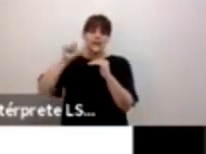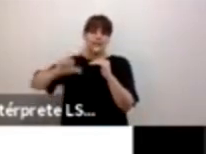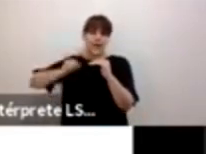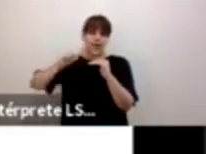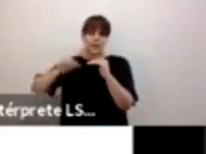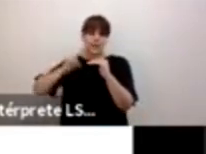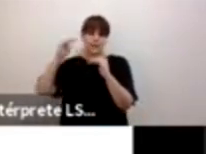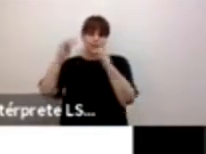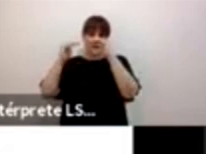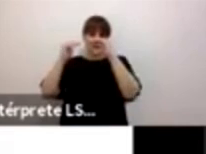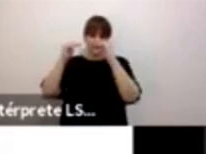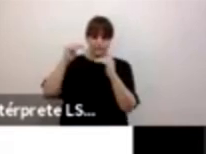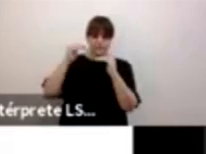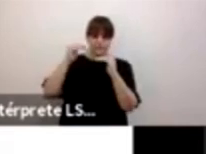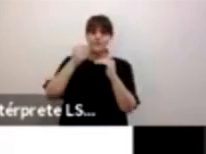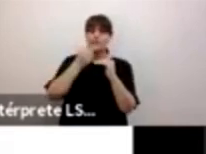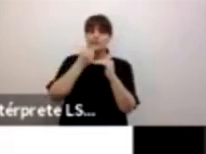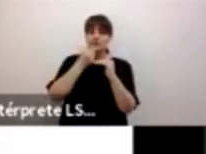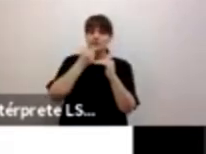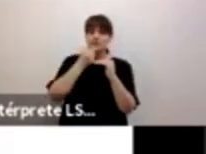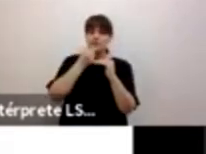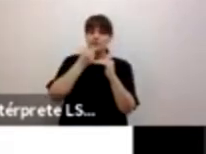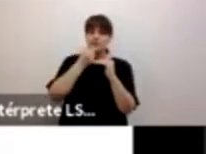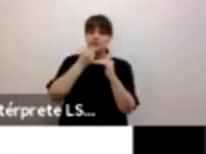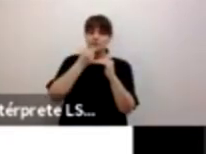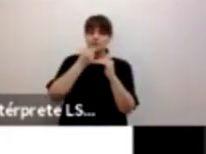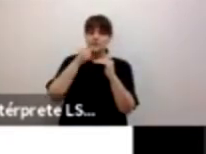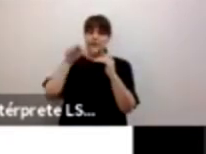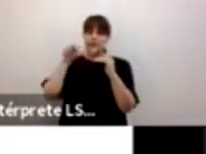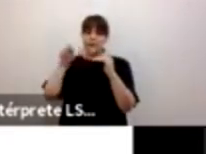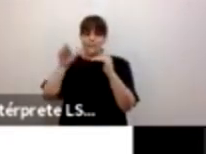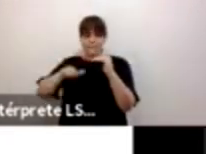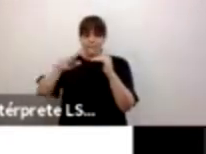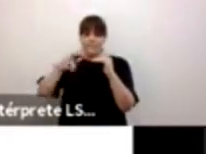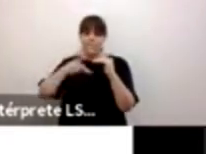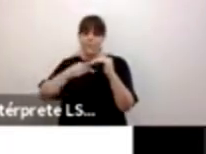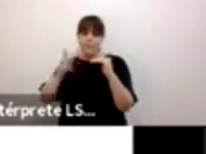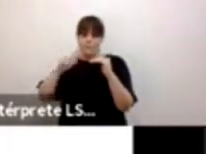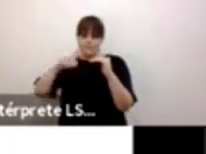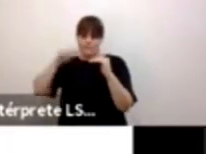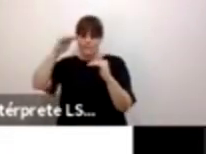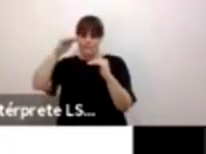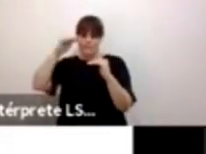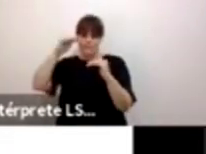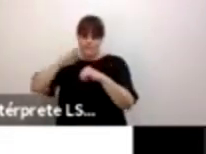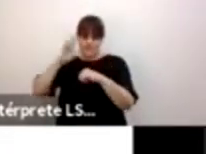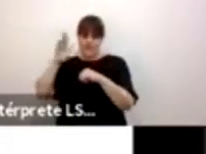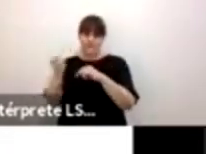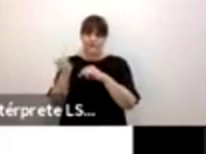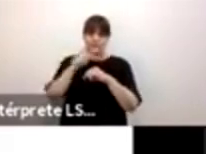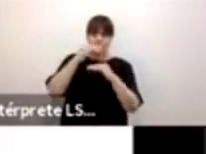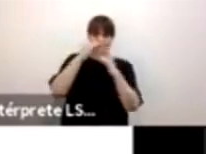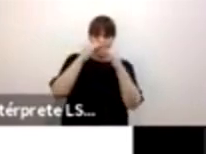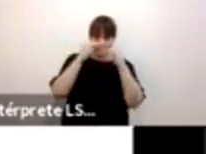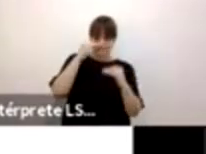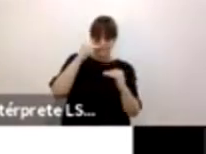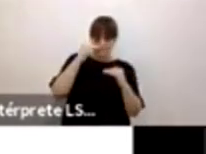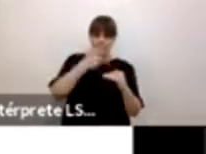que de niños en situación de pobreza y esto tiene que ver con esa situación de origen. Vamos a la siguiente, por favor.